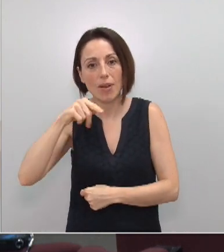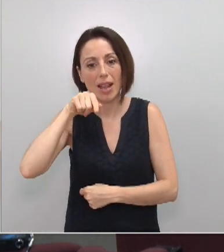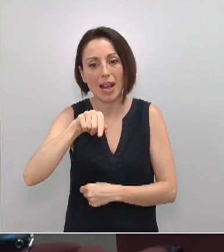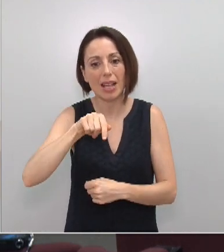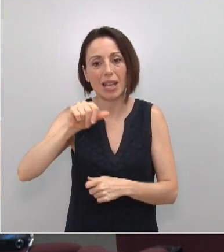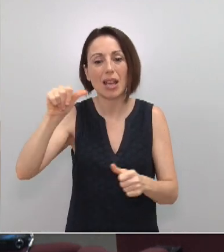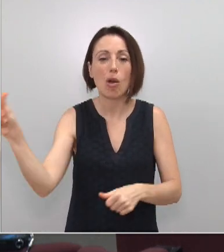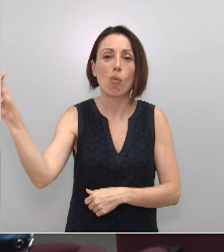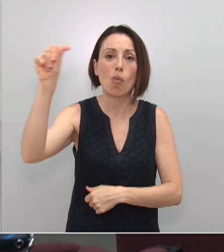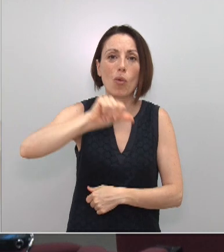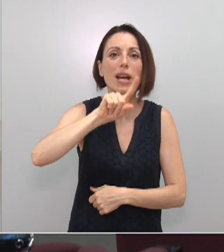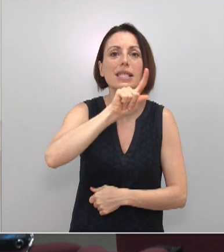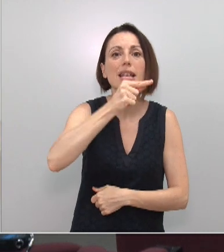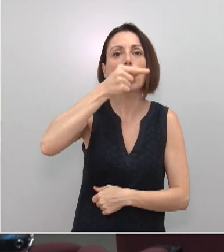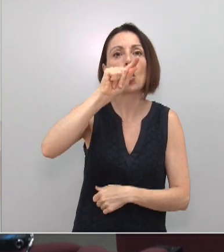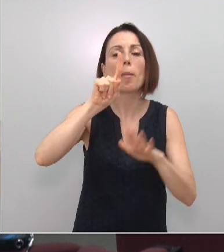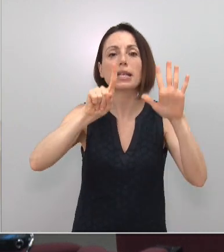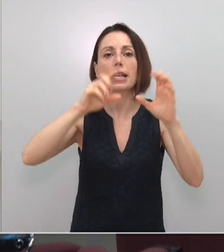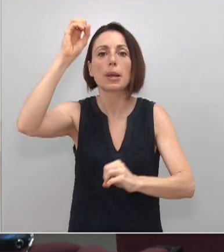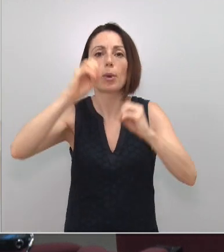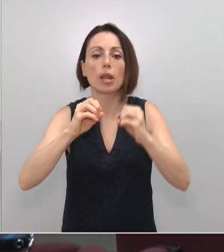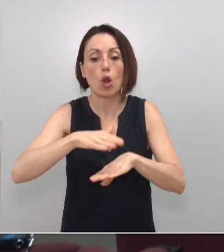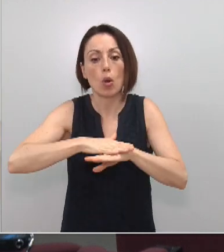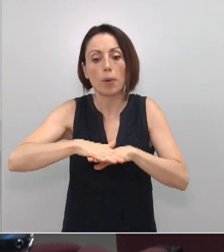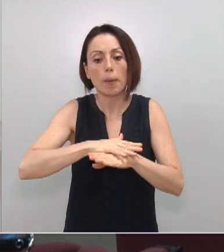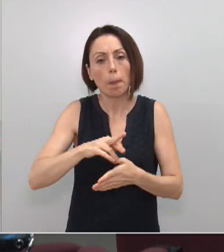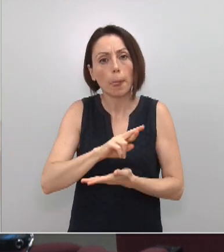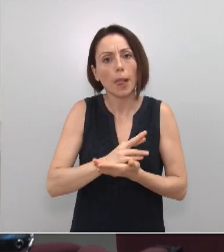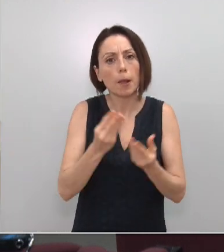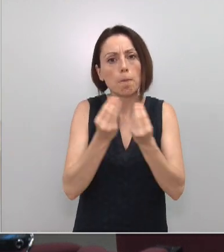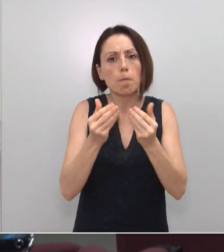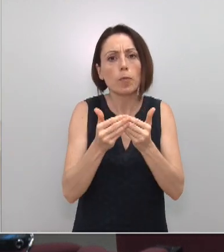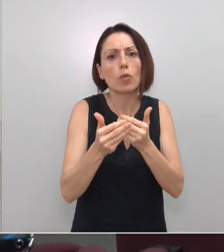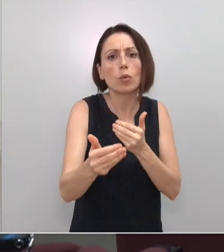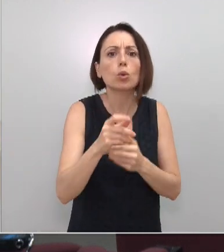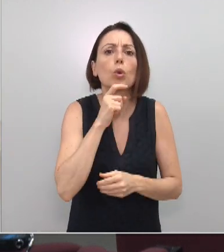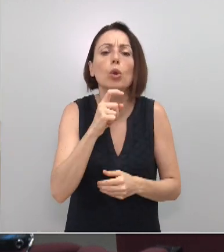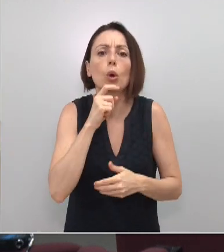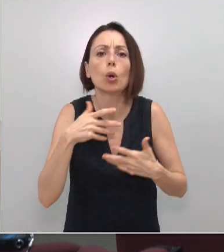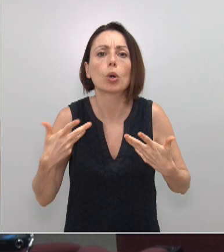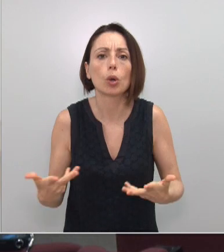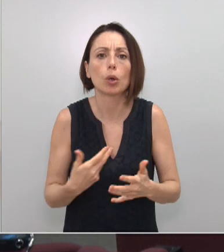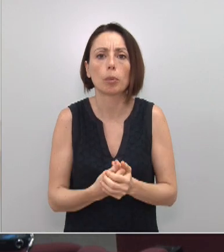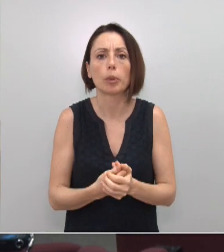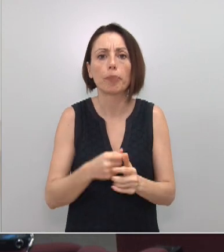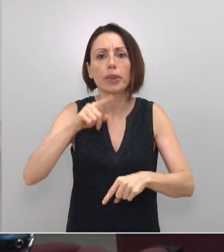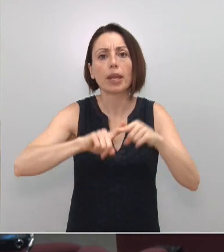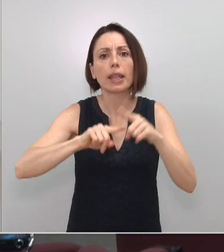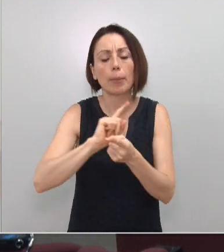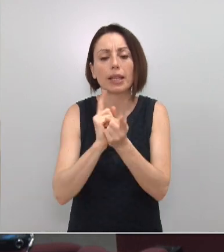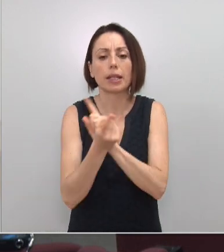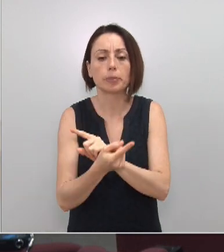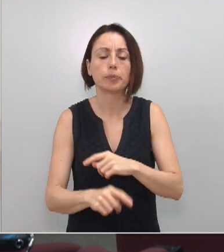hasta un 10,6%. ¿Qué previsiones maneja el Gobierno regional y cómo puede flexibilizar sus iniciativas en función de los cambios en estas